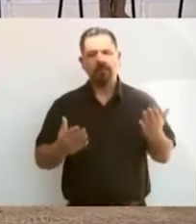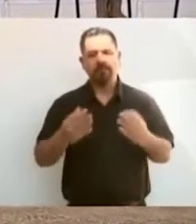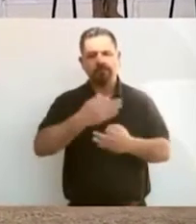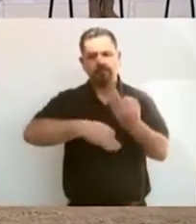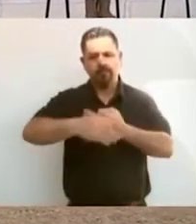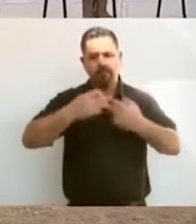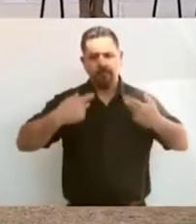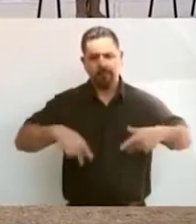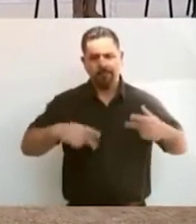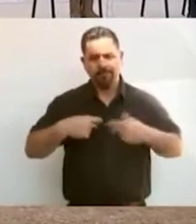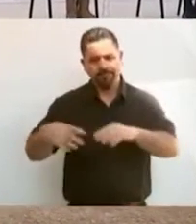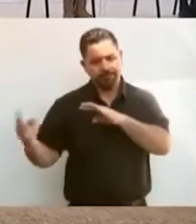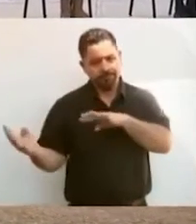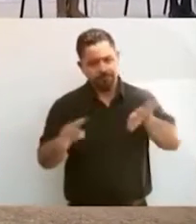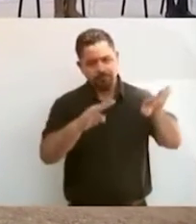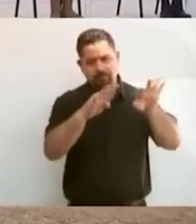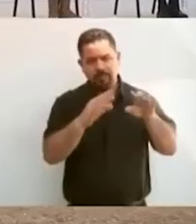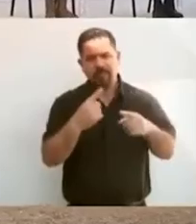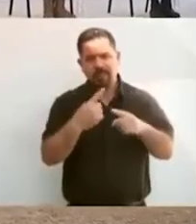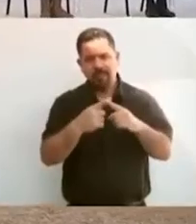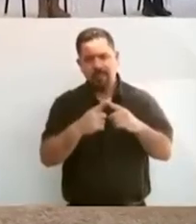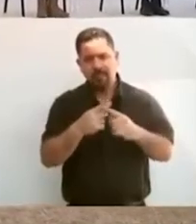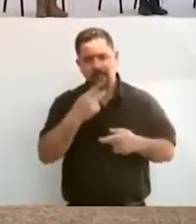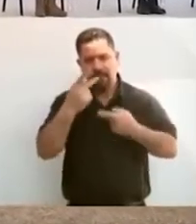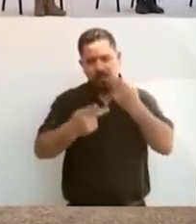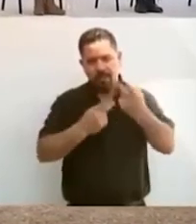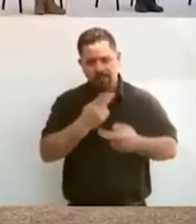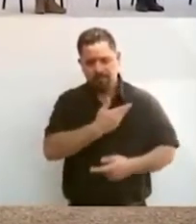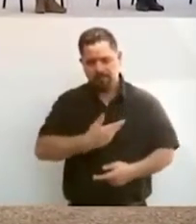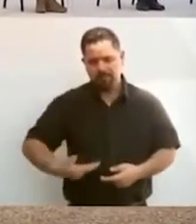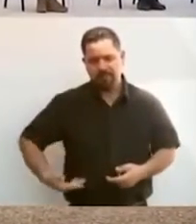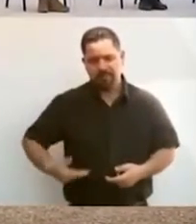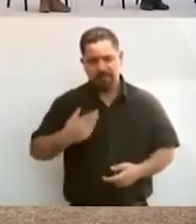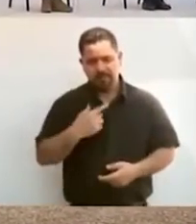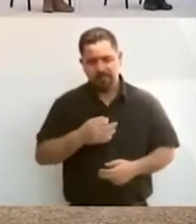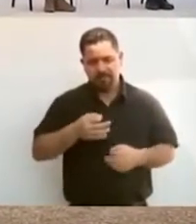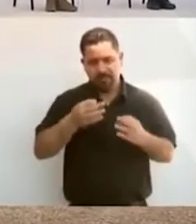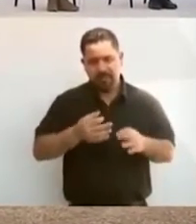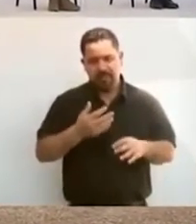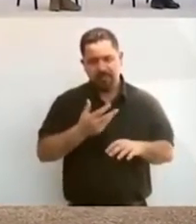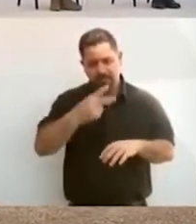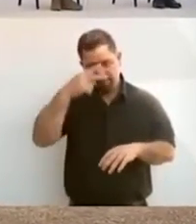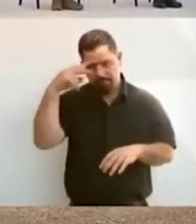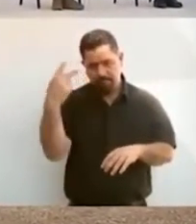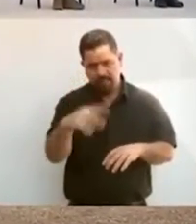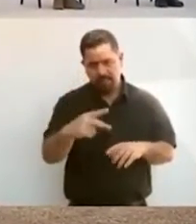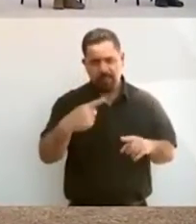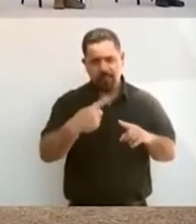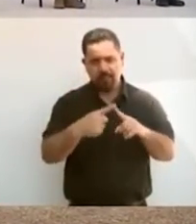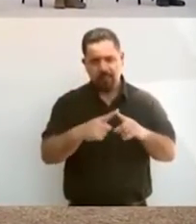El presidente Constitucional de los Estados Unidos Mexicanos